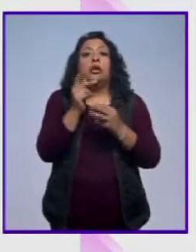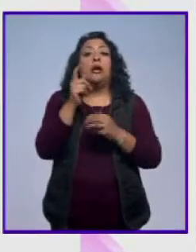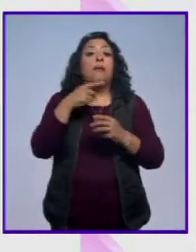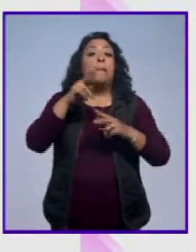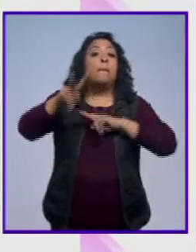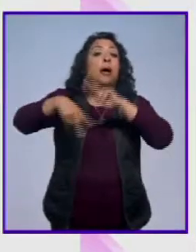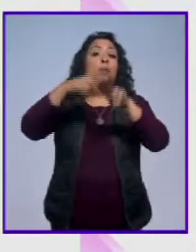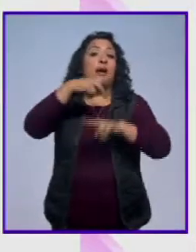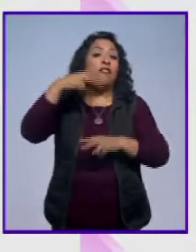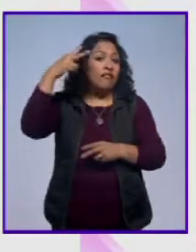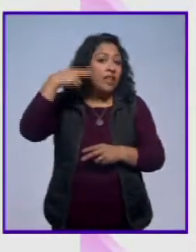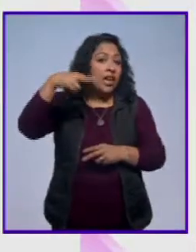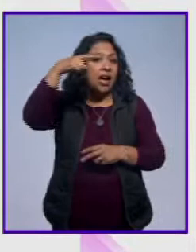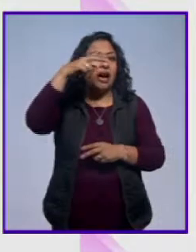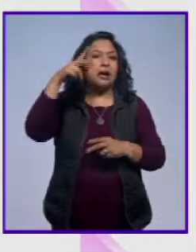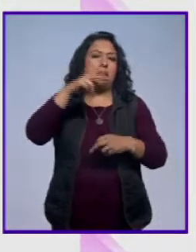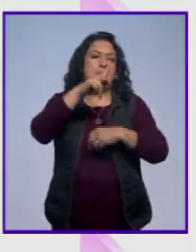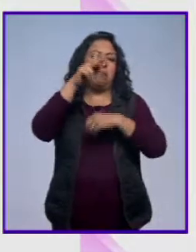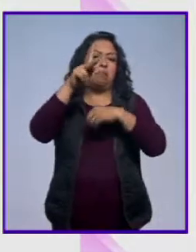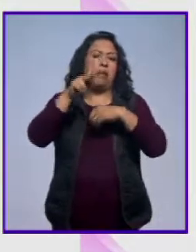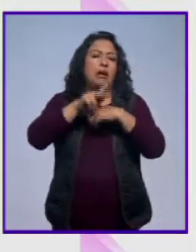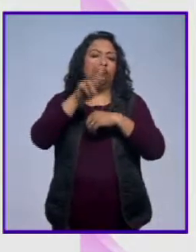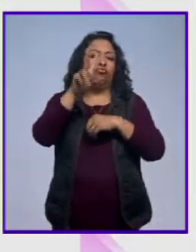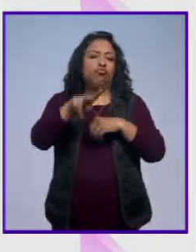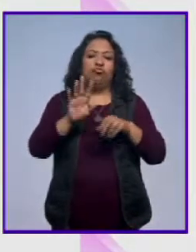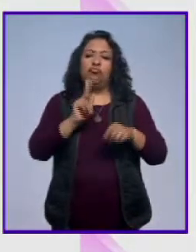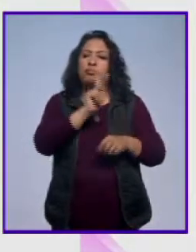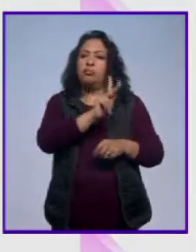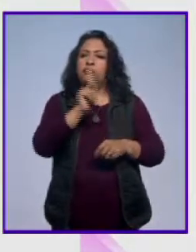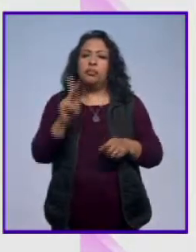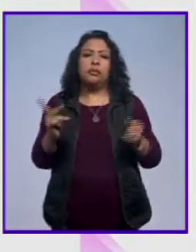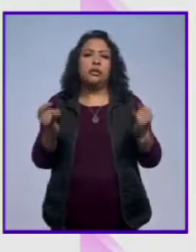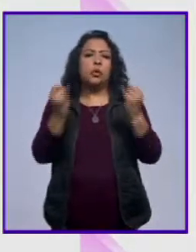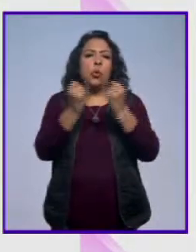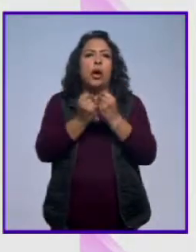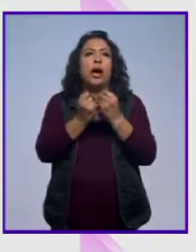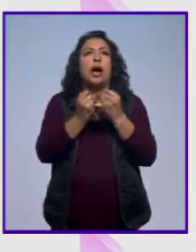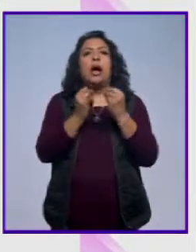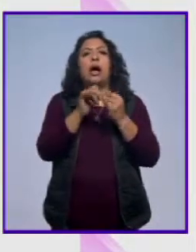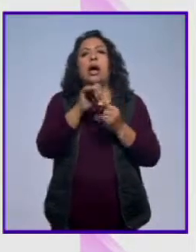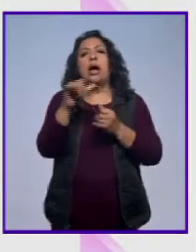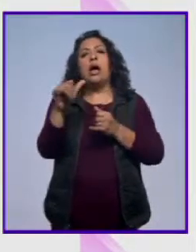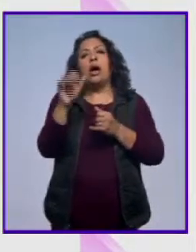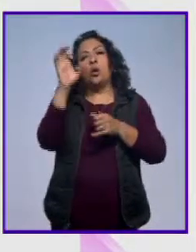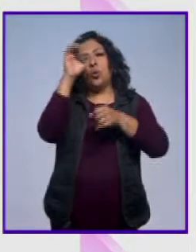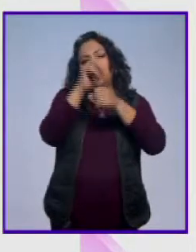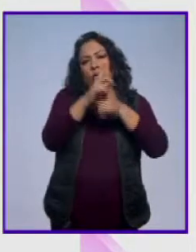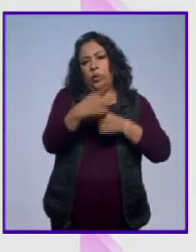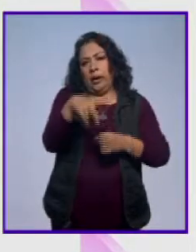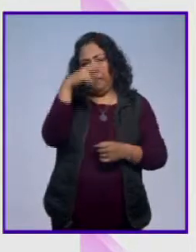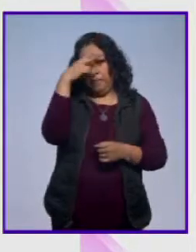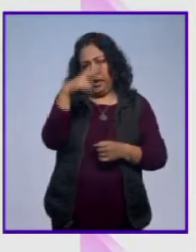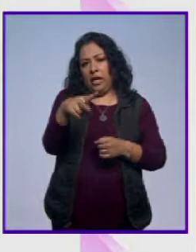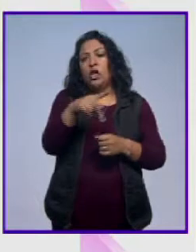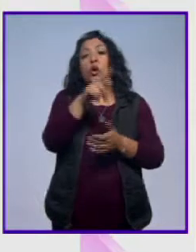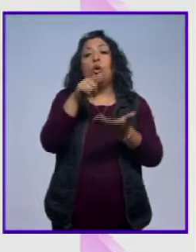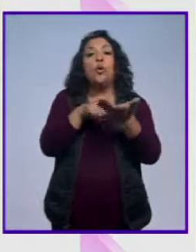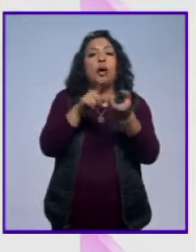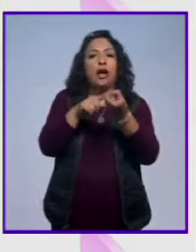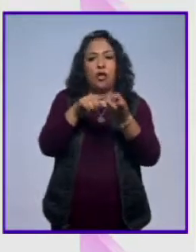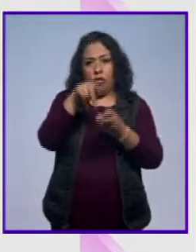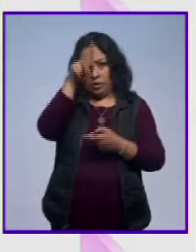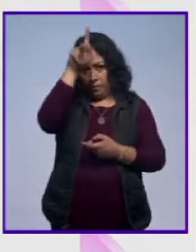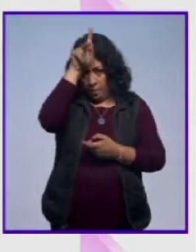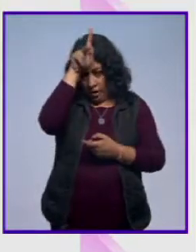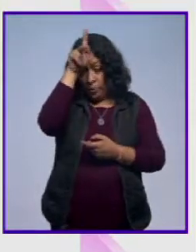gira a un país hermano, que me parece que es muy paralelo a lo que es culturalmente México, que es Perú. Vamos